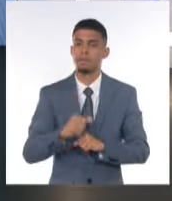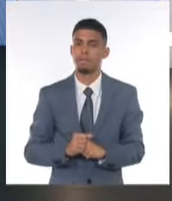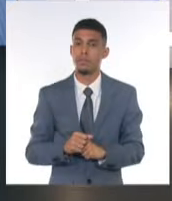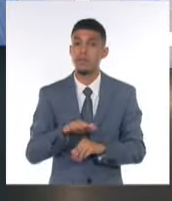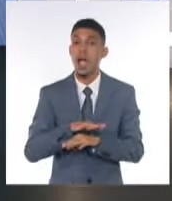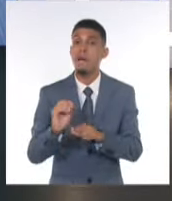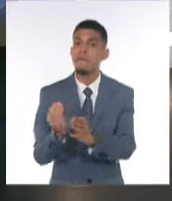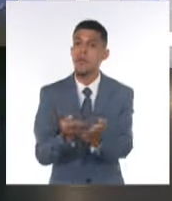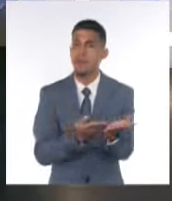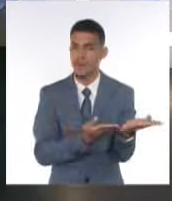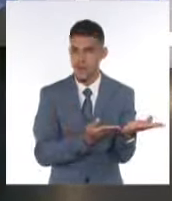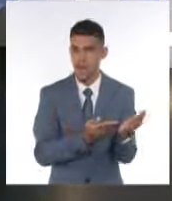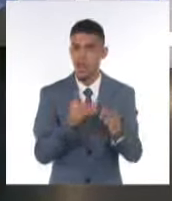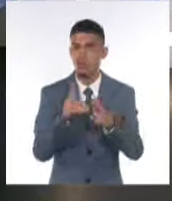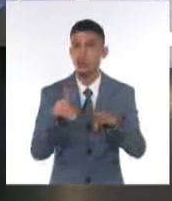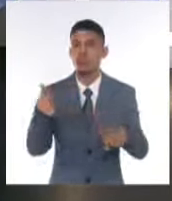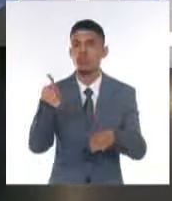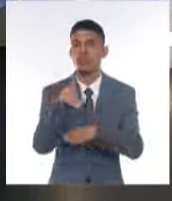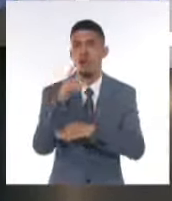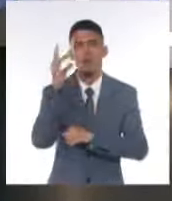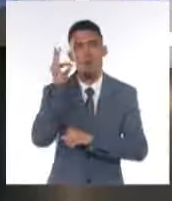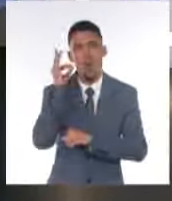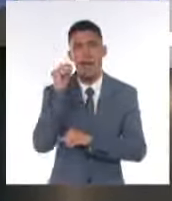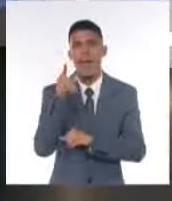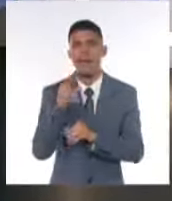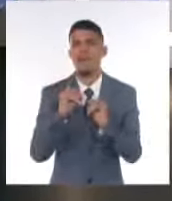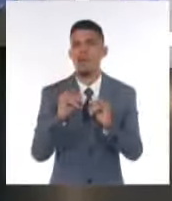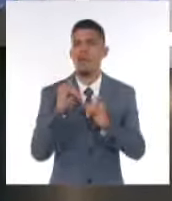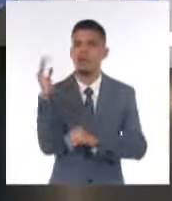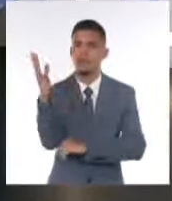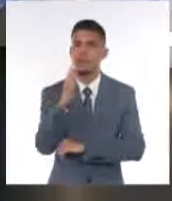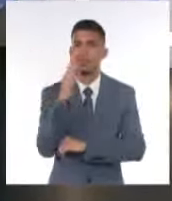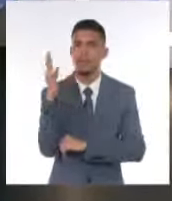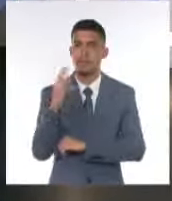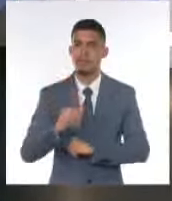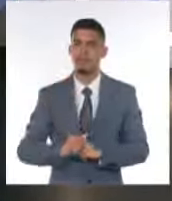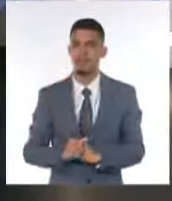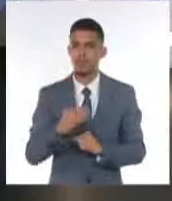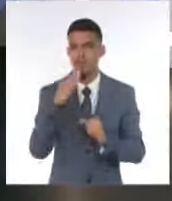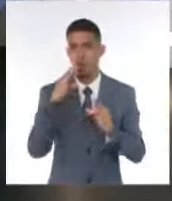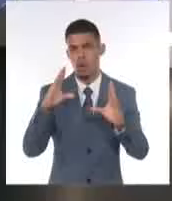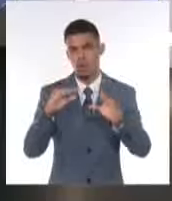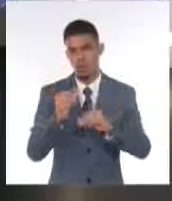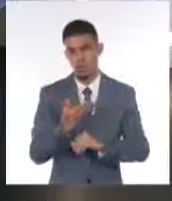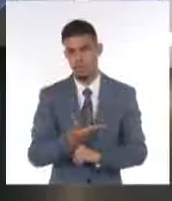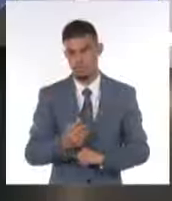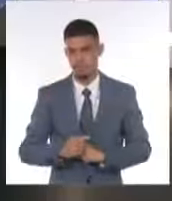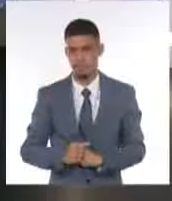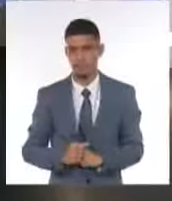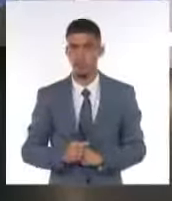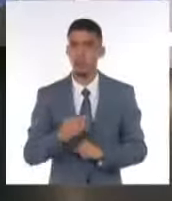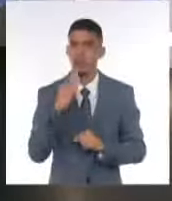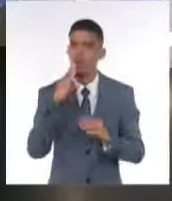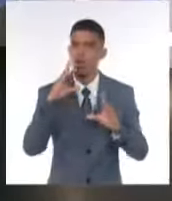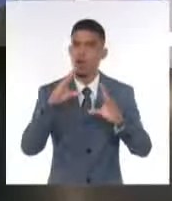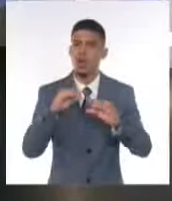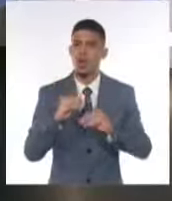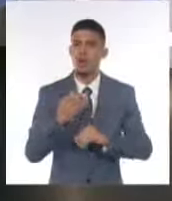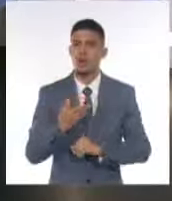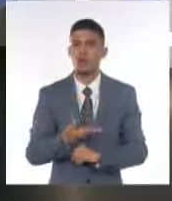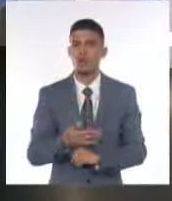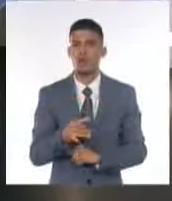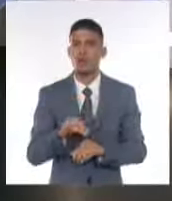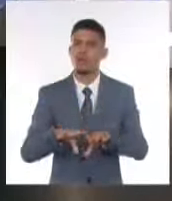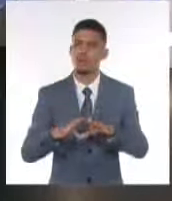Le damos la bienvenida a la doctora Miriam Teresita en el segmento de la meteorología. Muy buenas noches, doctora. Muy buenas noches, Giselle, y a todos los amigos